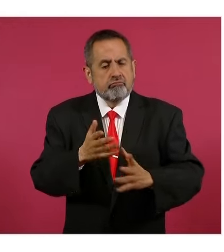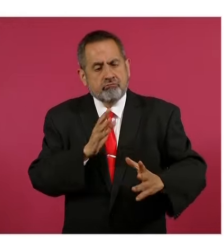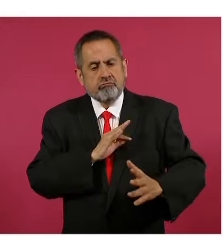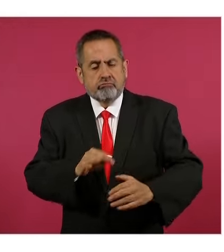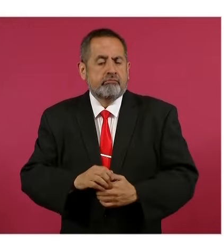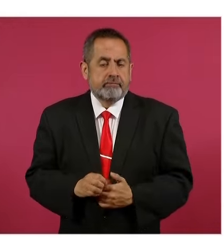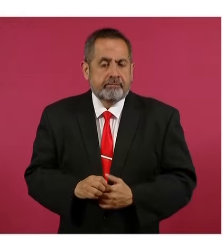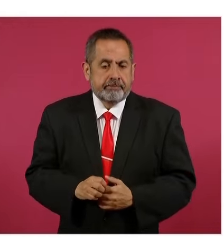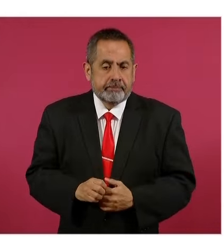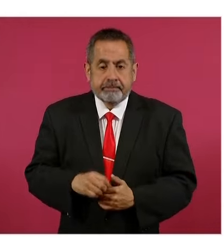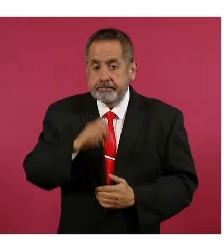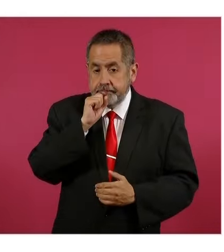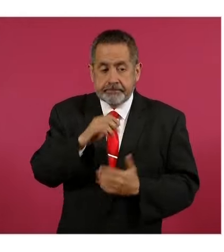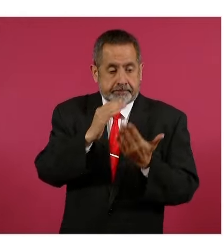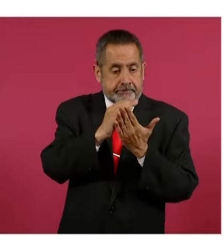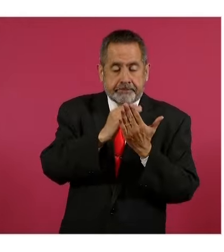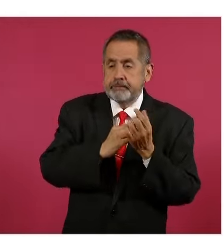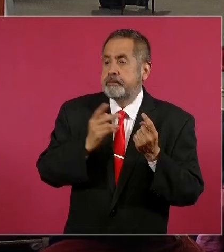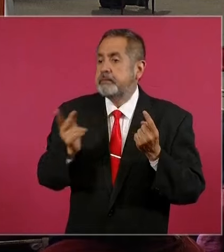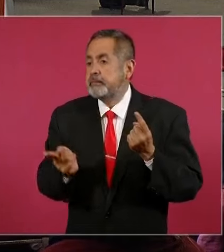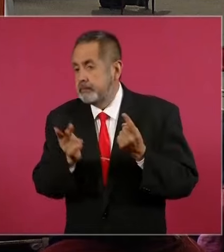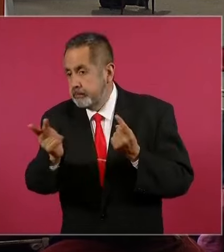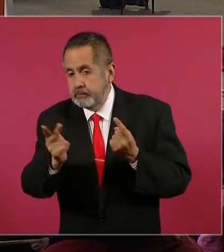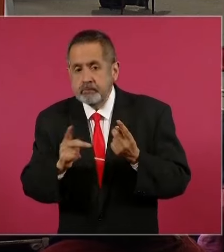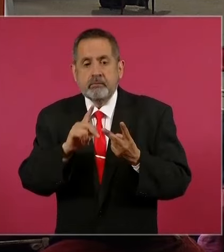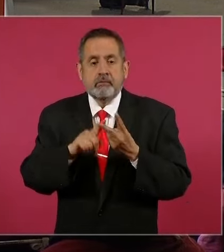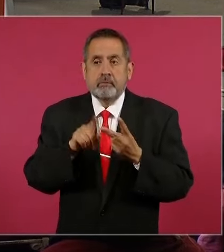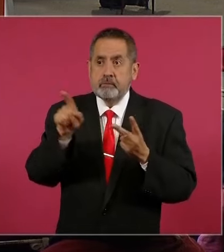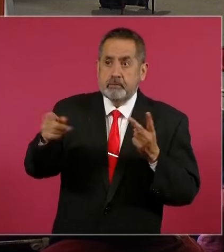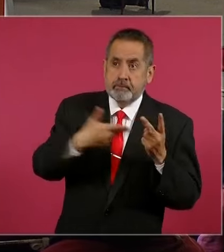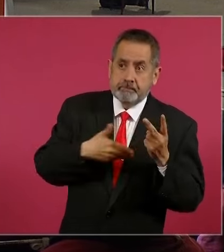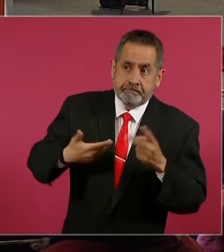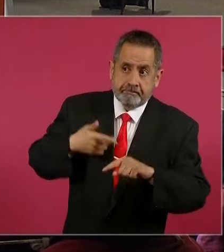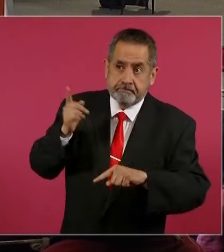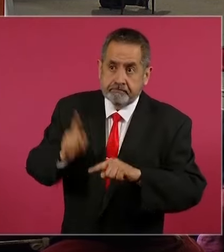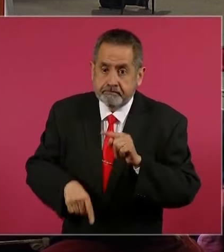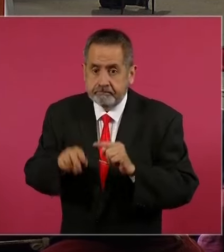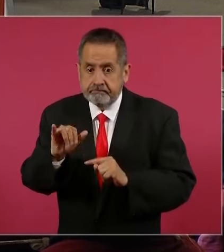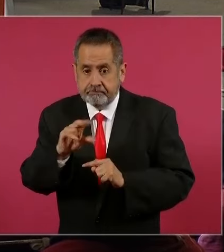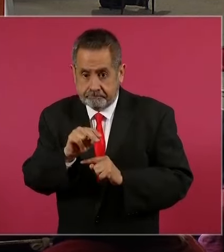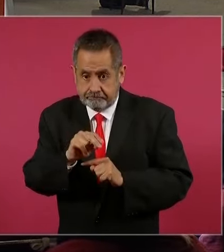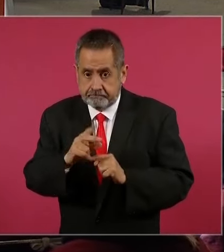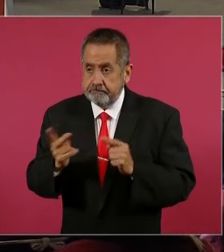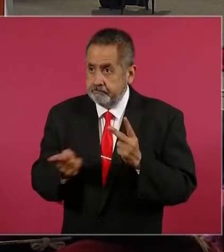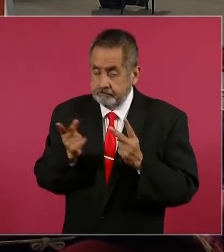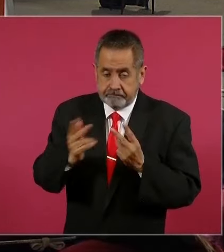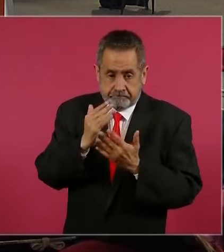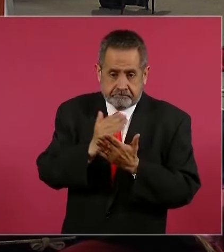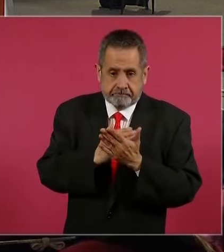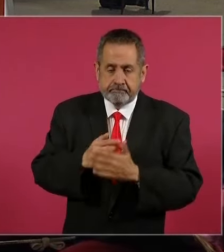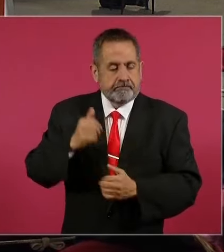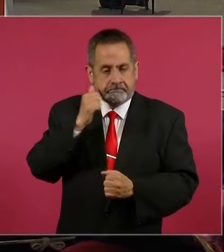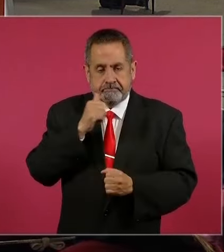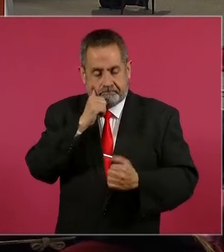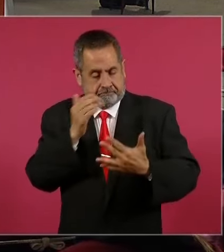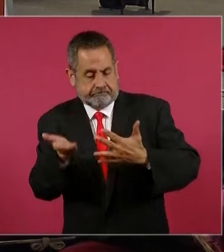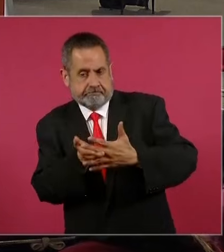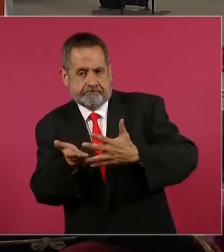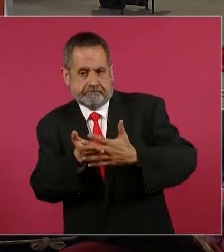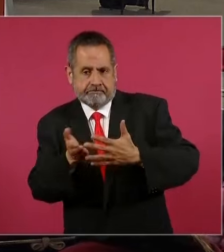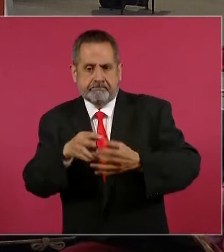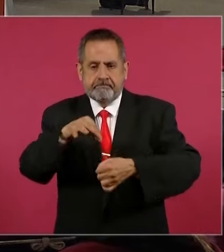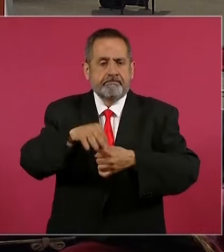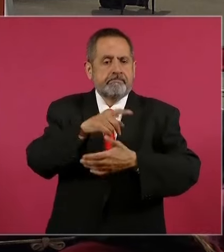que en el caso de las consultas como de la revocación de mandato, que éstas se harán en las elecciones tanto